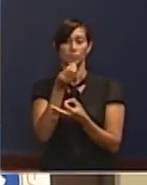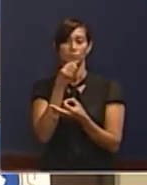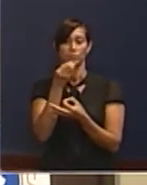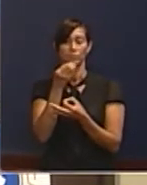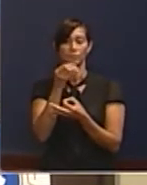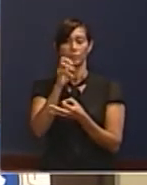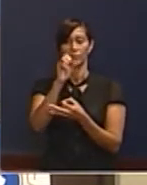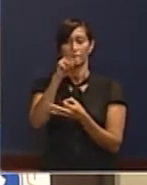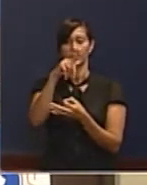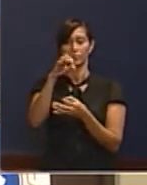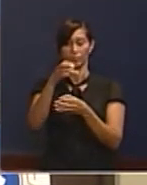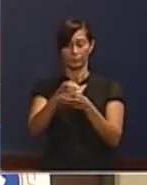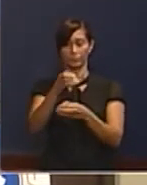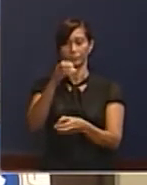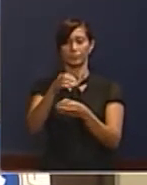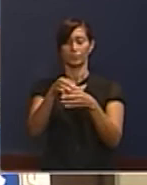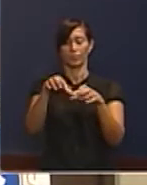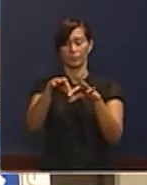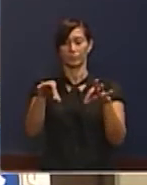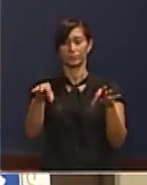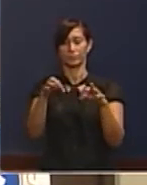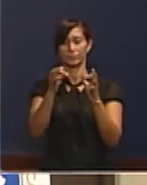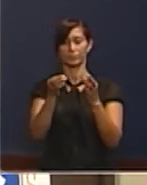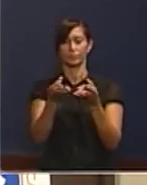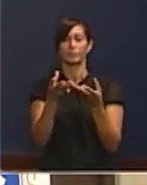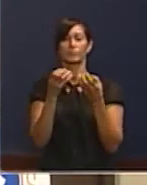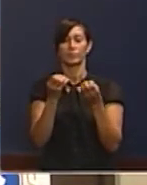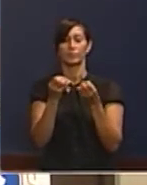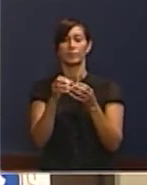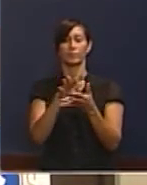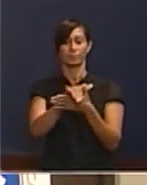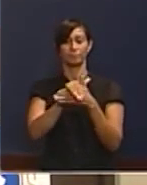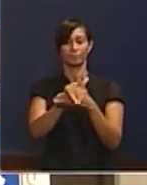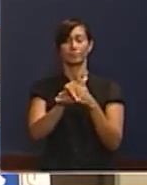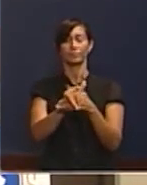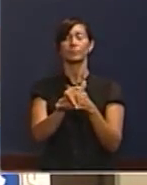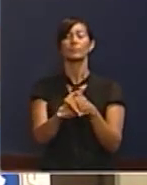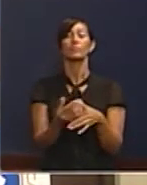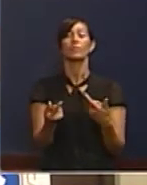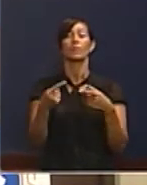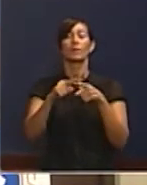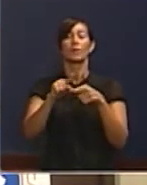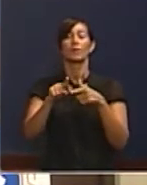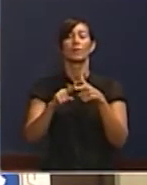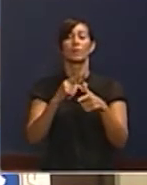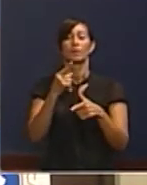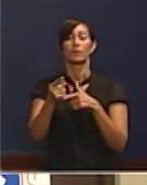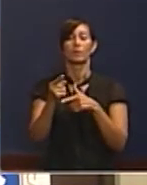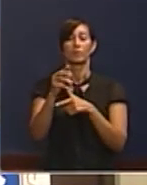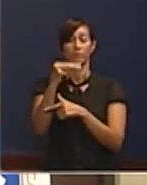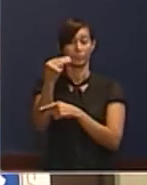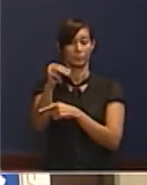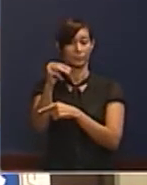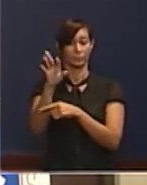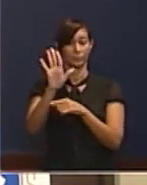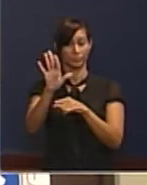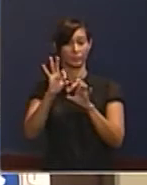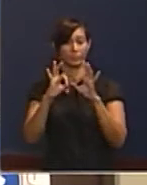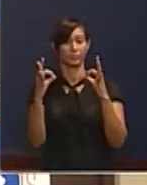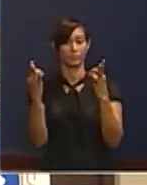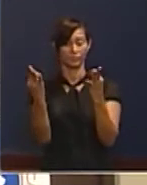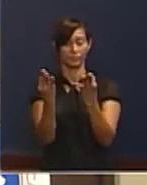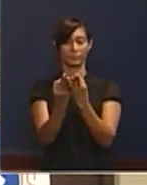para snack, como dicen los amantes del inglés. Y entonces Don Mauricio y su familia han